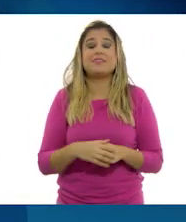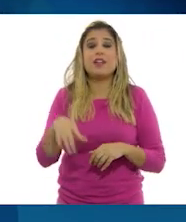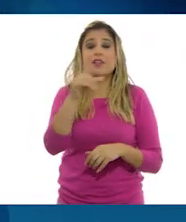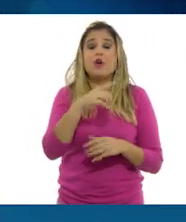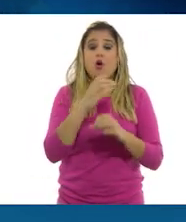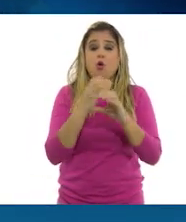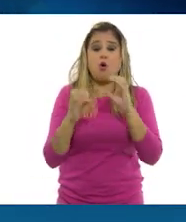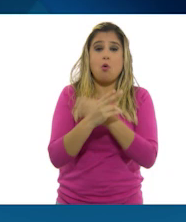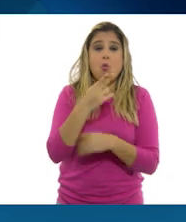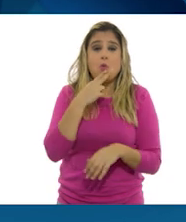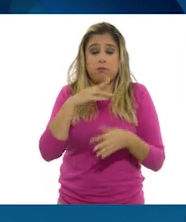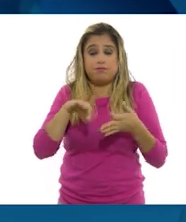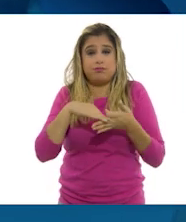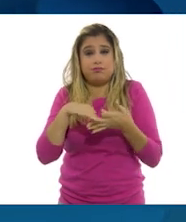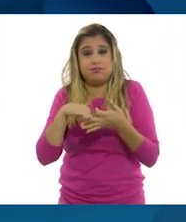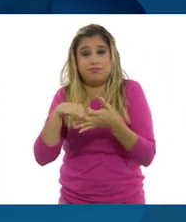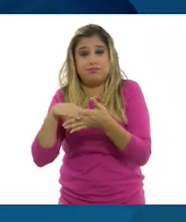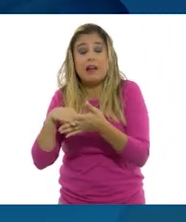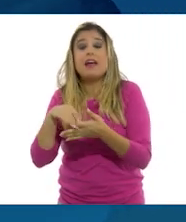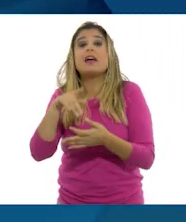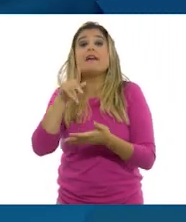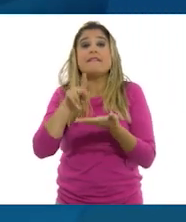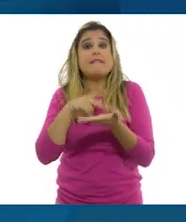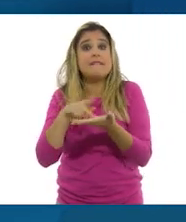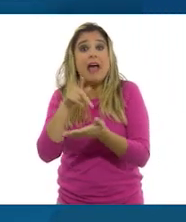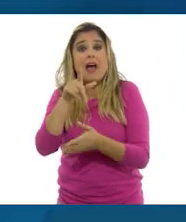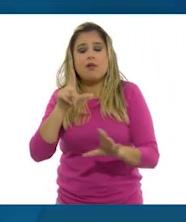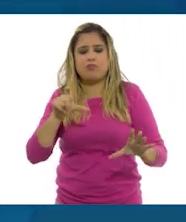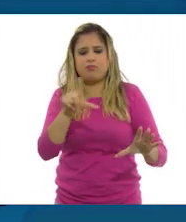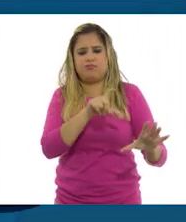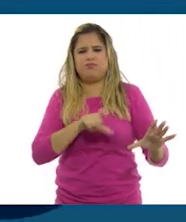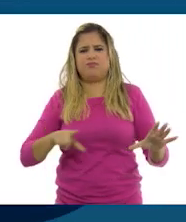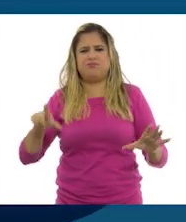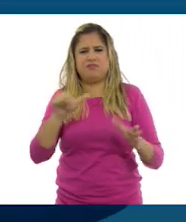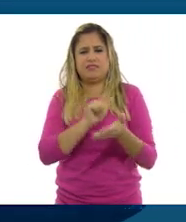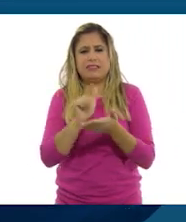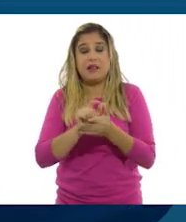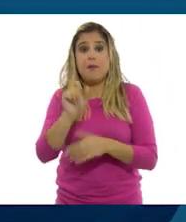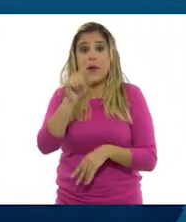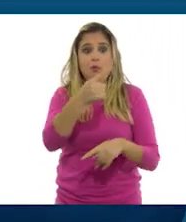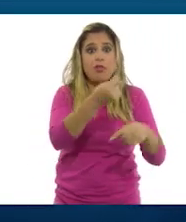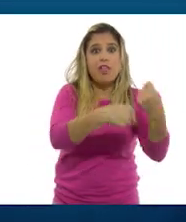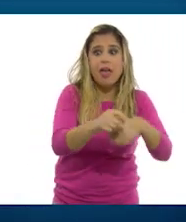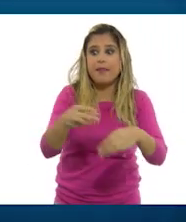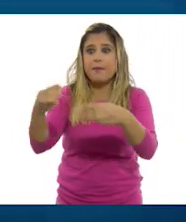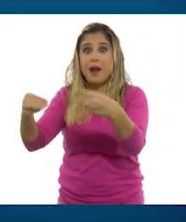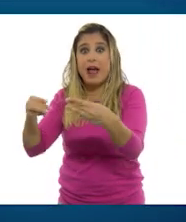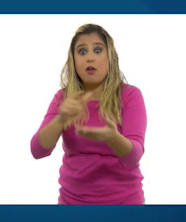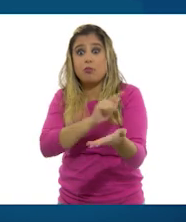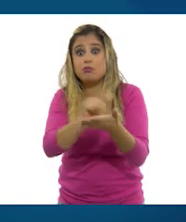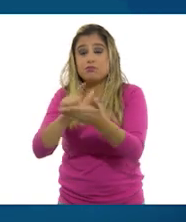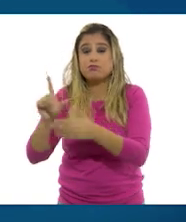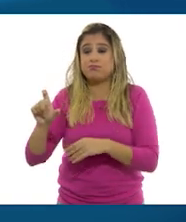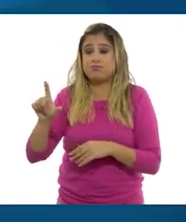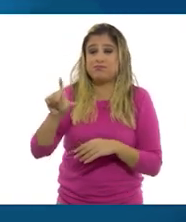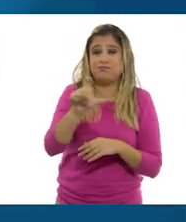Desinfecta las superficies de los objetos que más utilizas. También las cosas que compres en la tienda o en el supermercado.